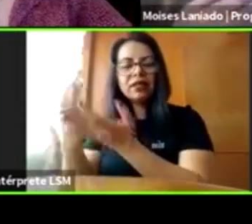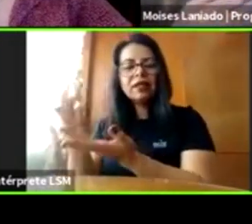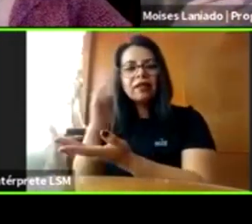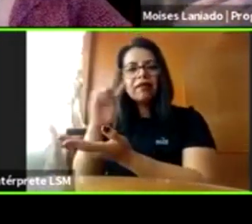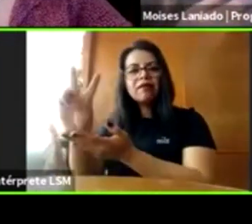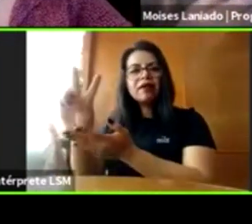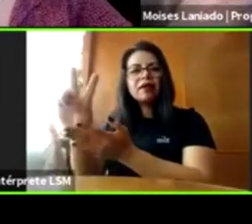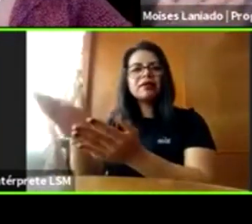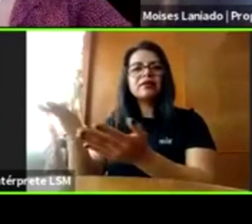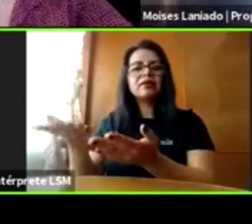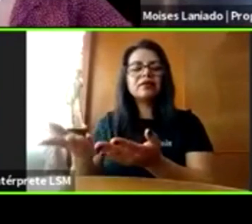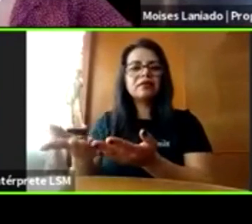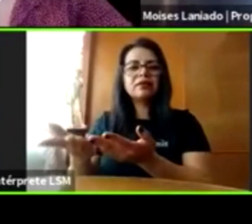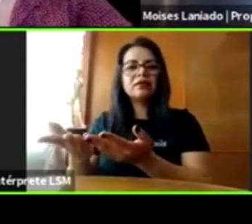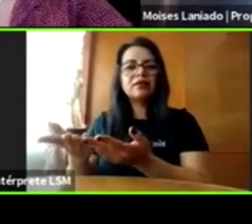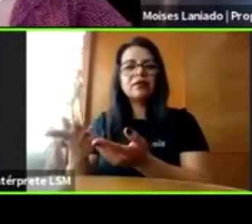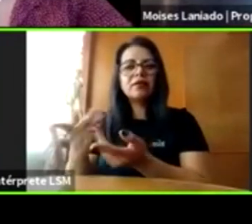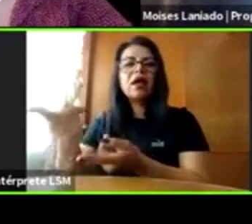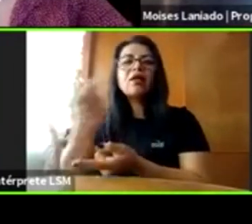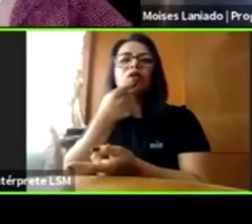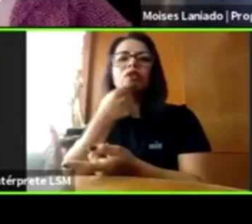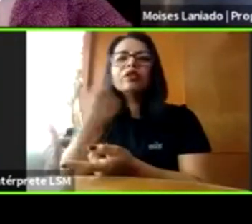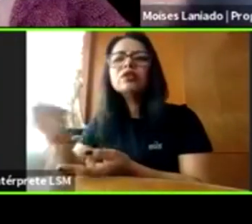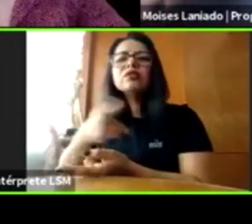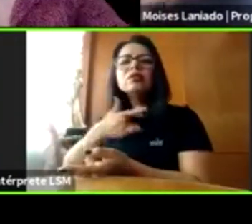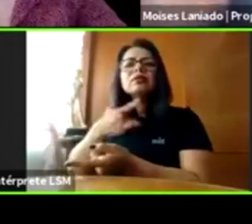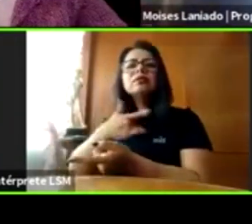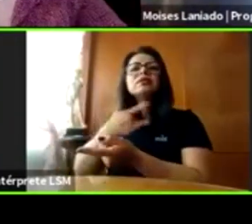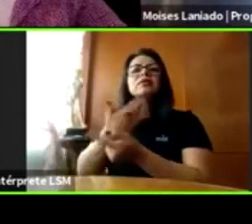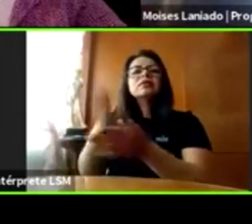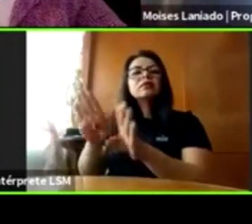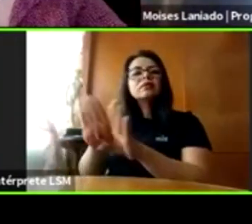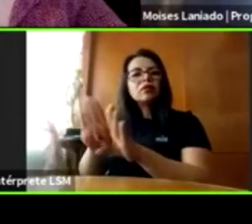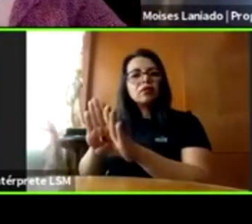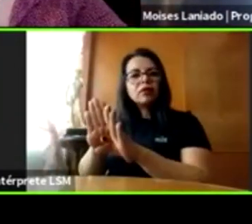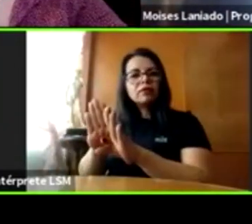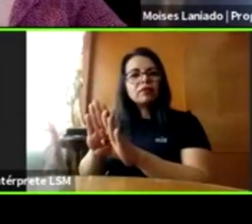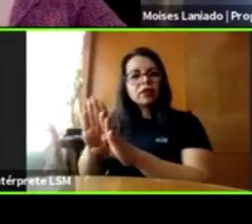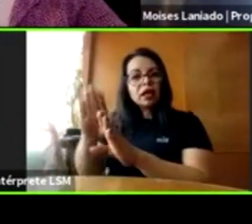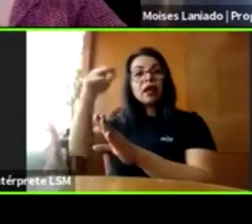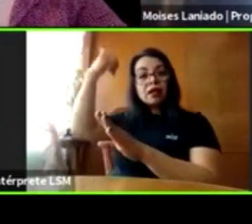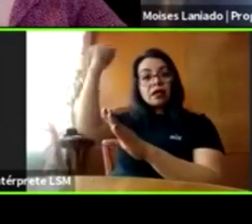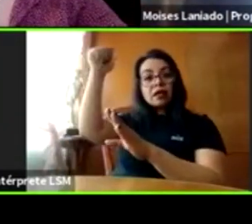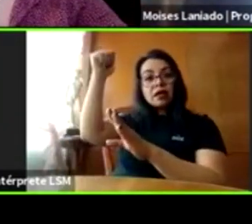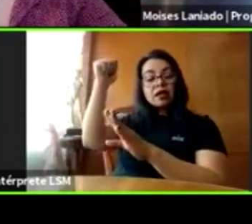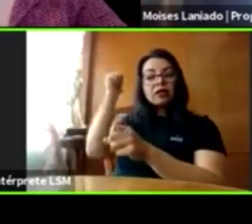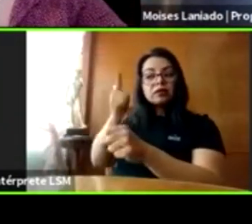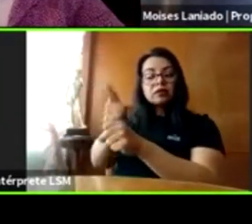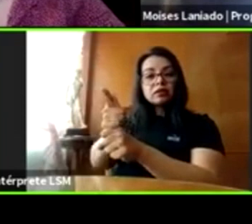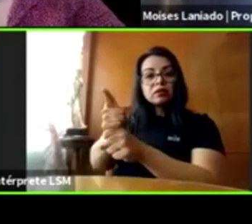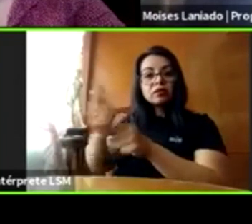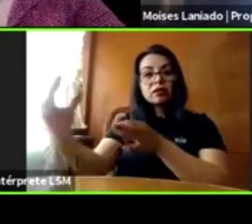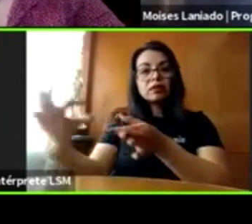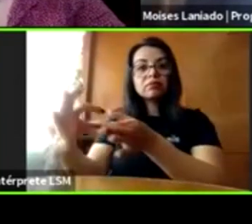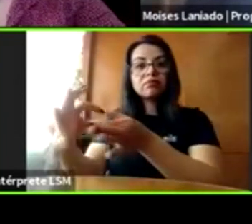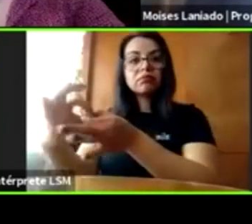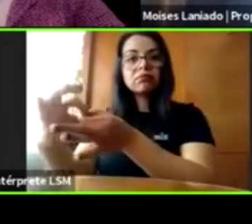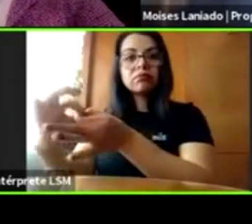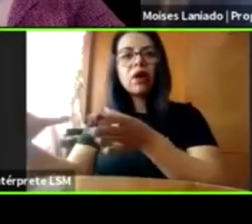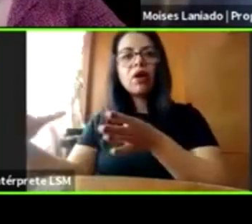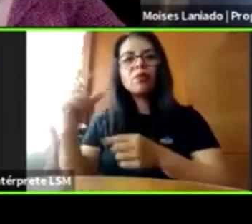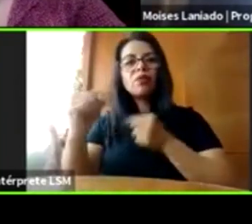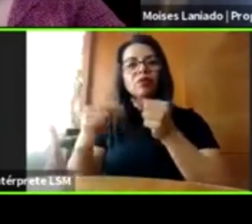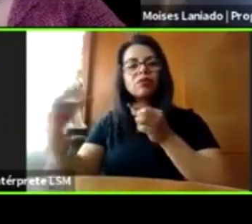cómo se sienten los niños. Y pasando a los niños, lo que tratamos de enseñarles en este aspecto